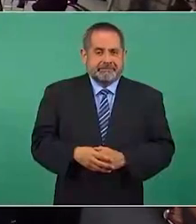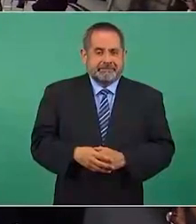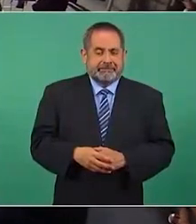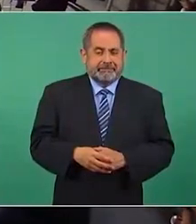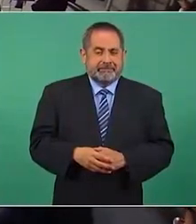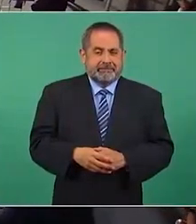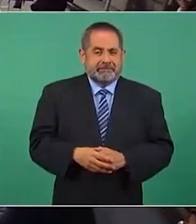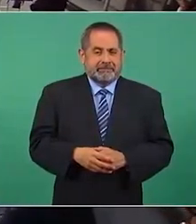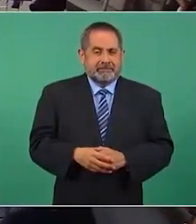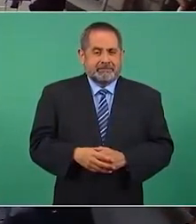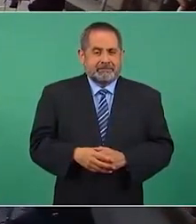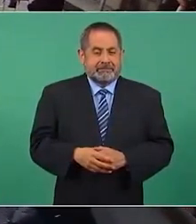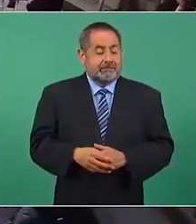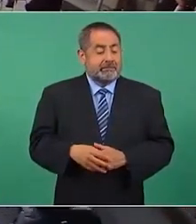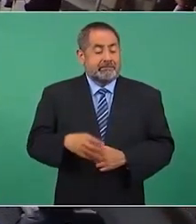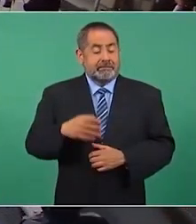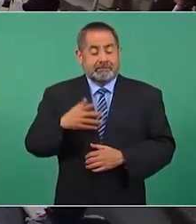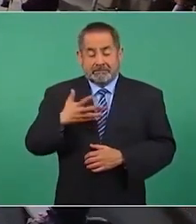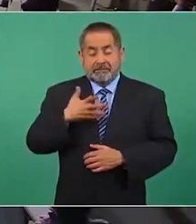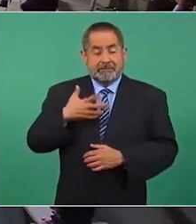nuestra torre de piso